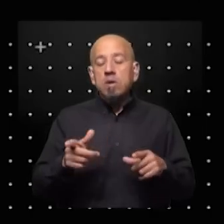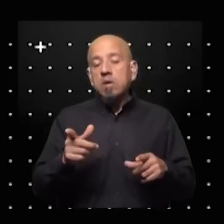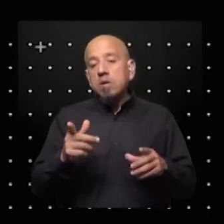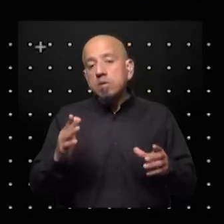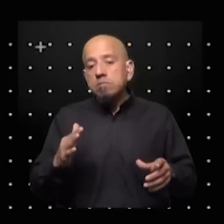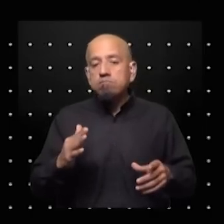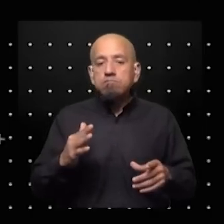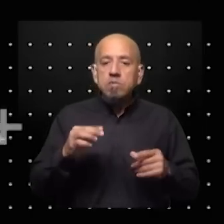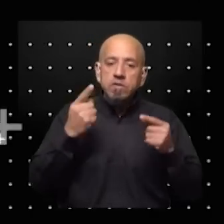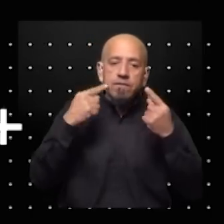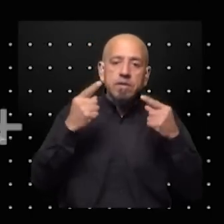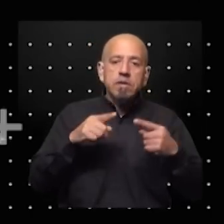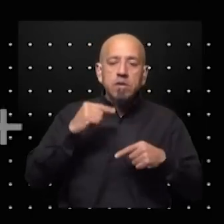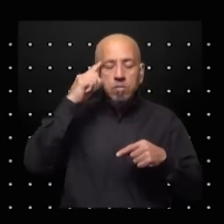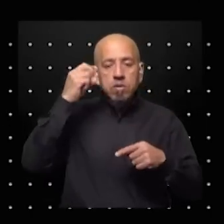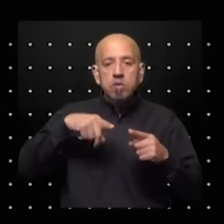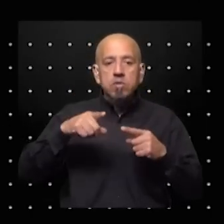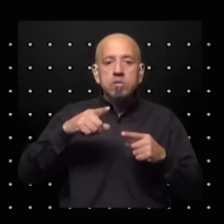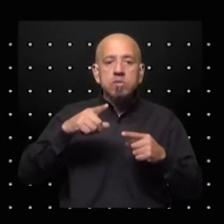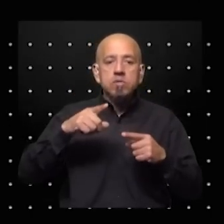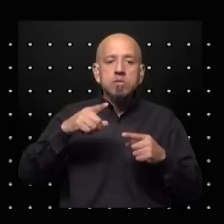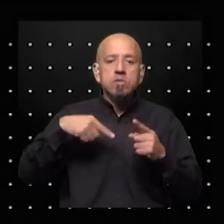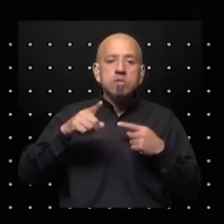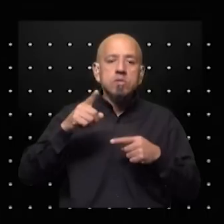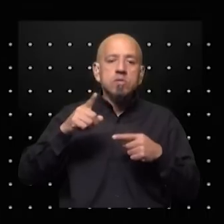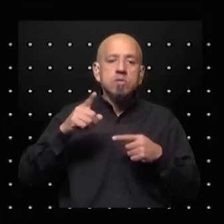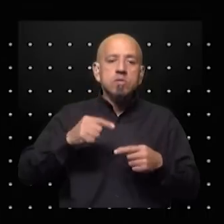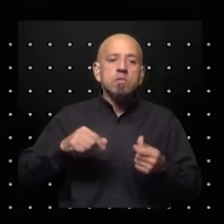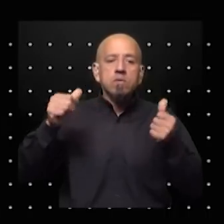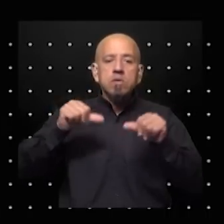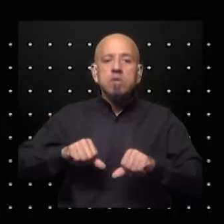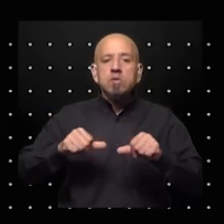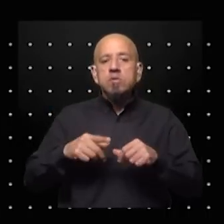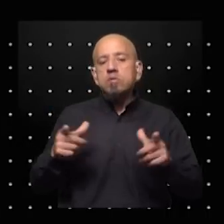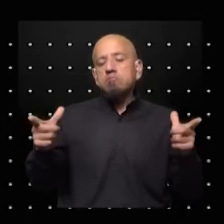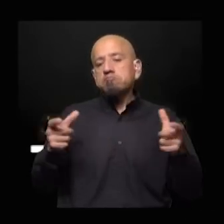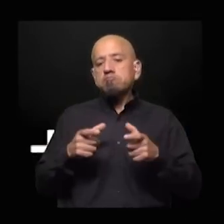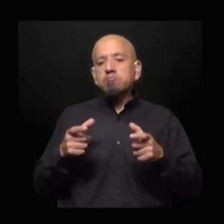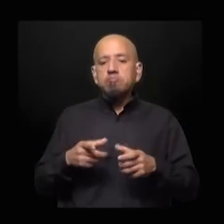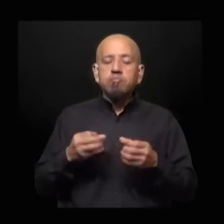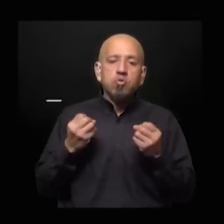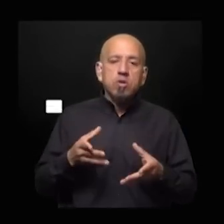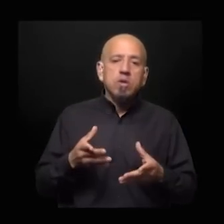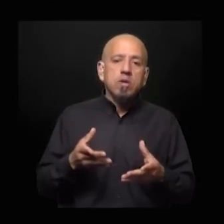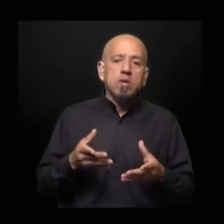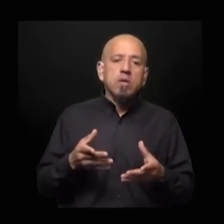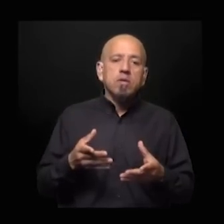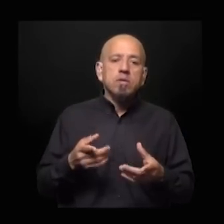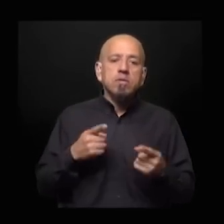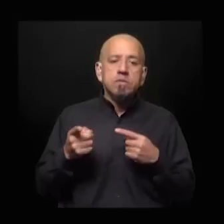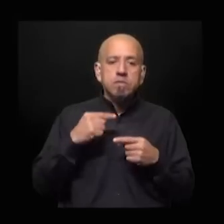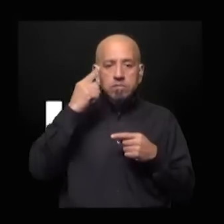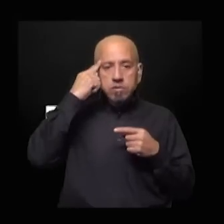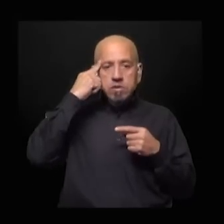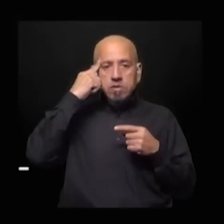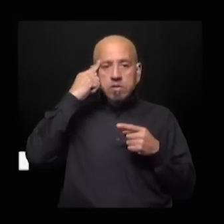En la prensa occidental, la cumbre ha sido un fracaso, ha sido considerada un fracaso, ha sido considerada porque desde su punto de